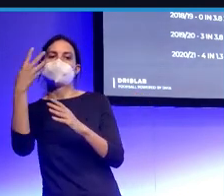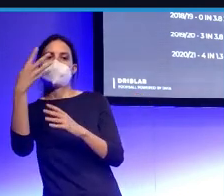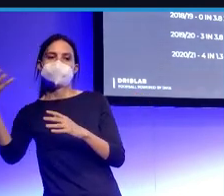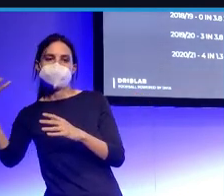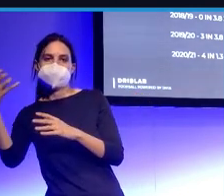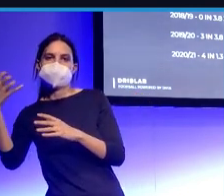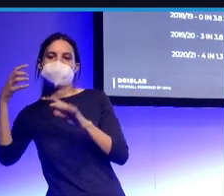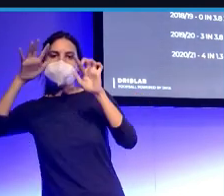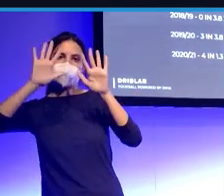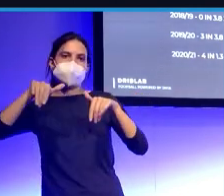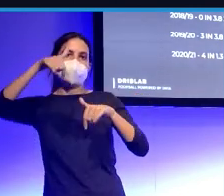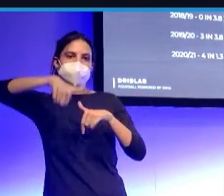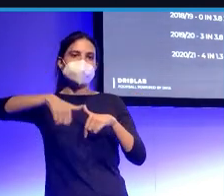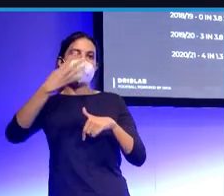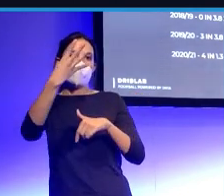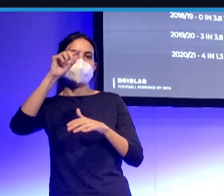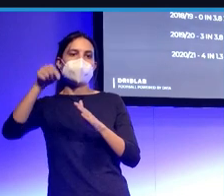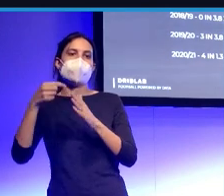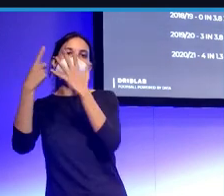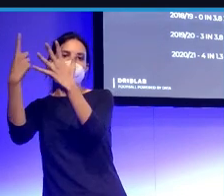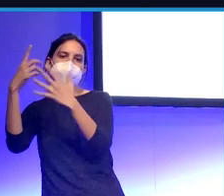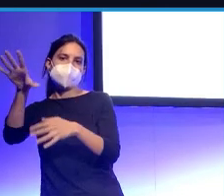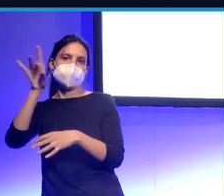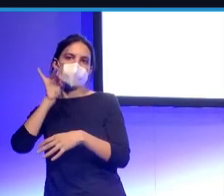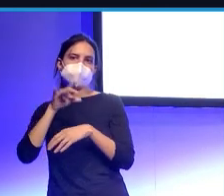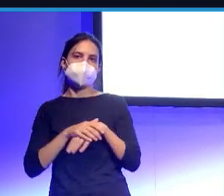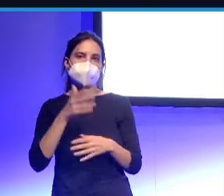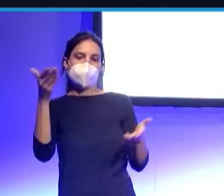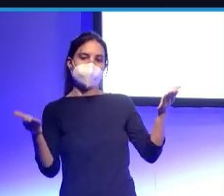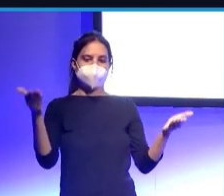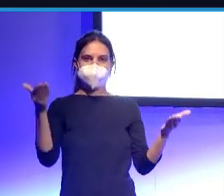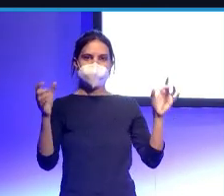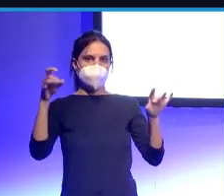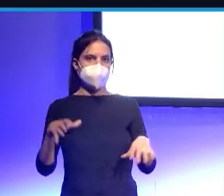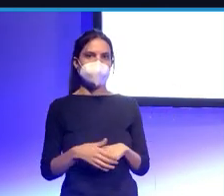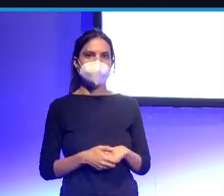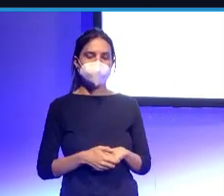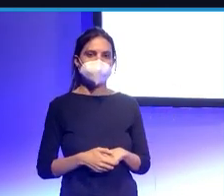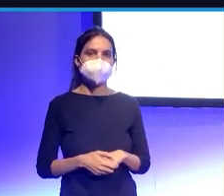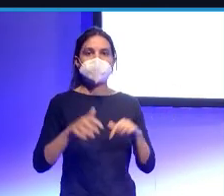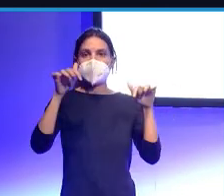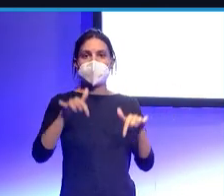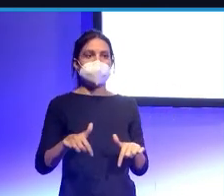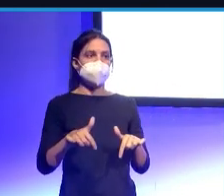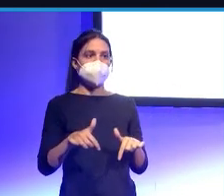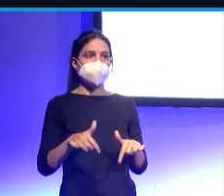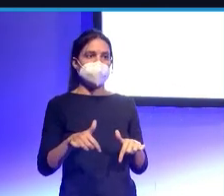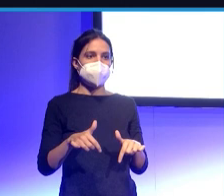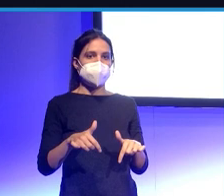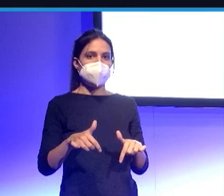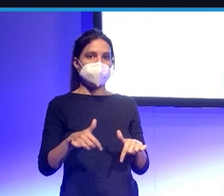el de 4,6 entonces este es un poco el caso y hasta aquí el viaje antes de